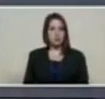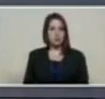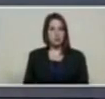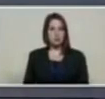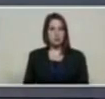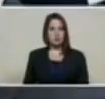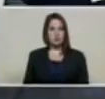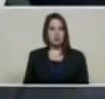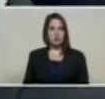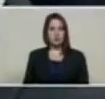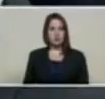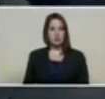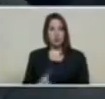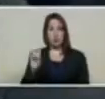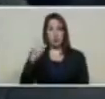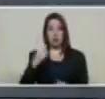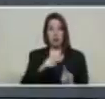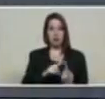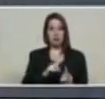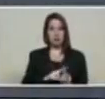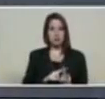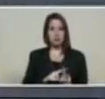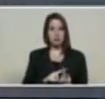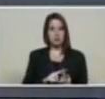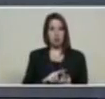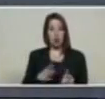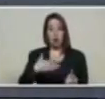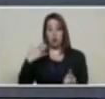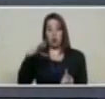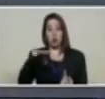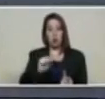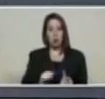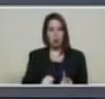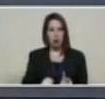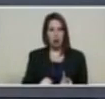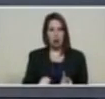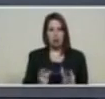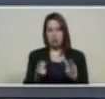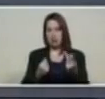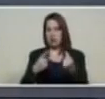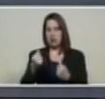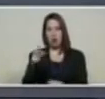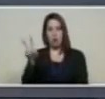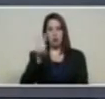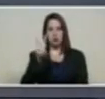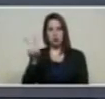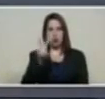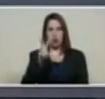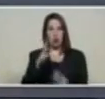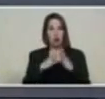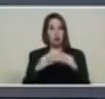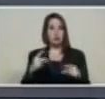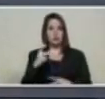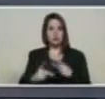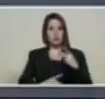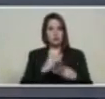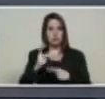A es la moneda digital para la compra de commodities venezolanos así como todos sus procesados